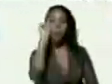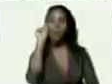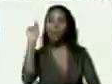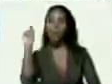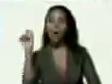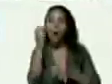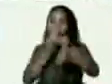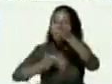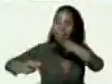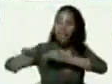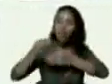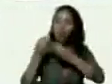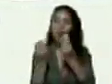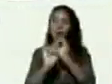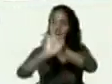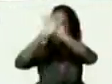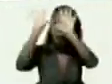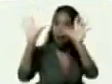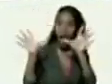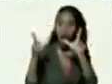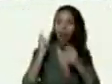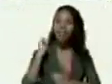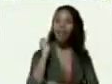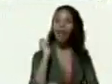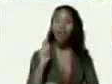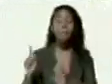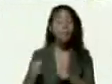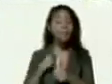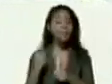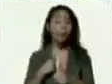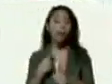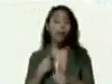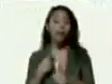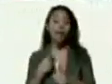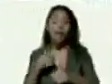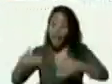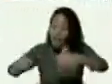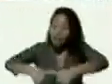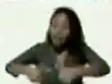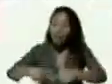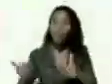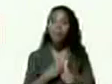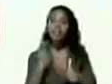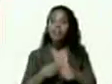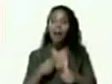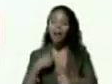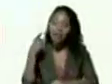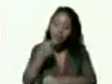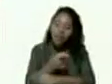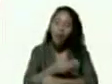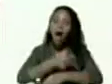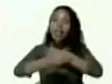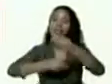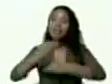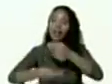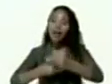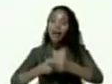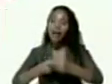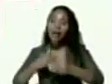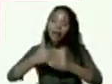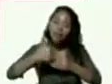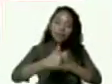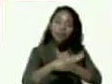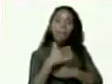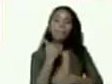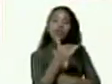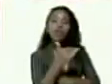ies cuáles son las tareas principales y el esfuerzo principal que debemos hacer en el transcurso de los próximos